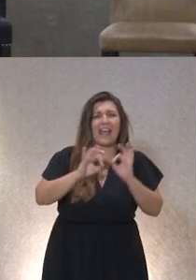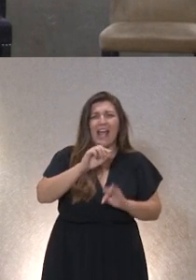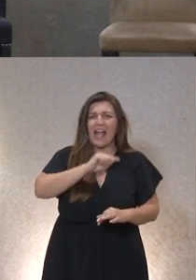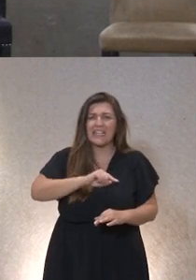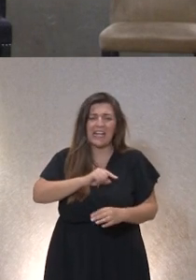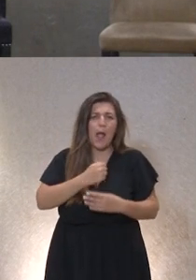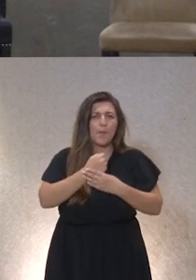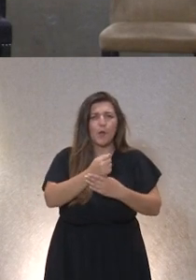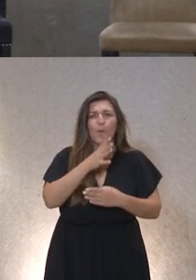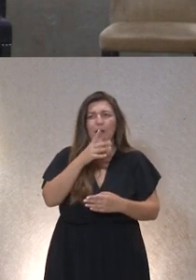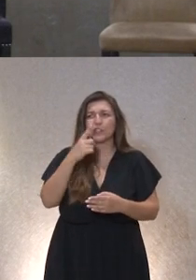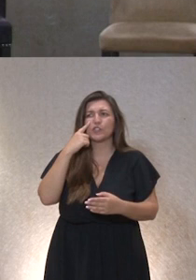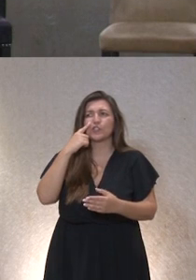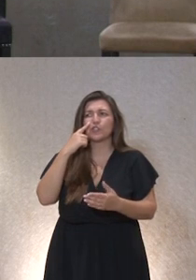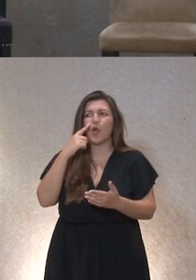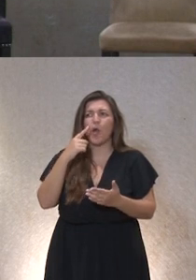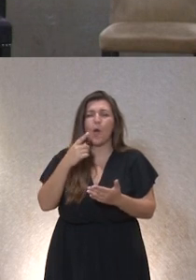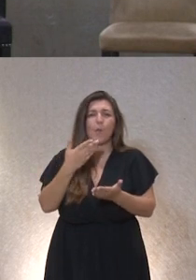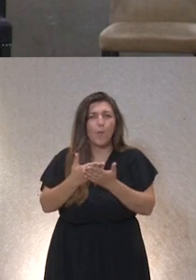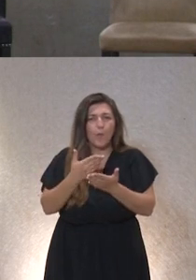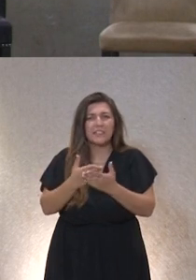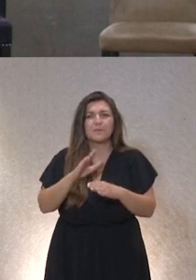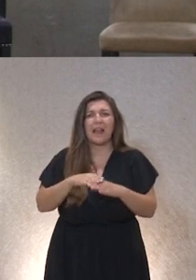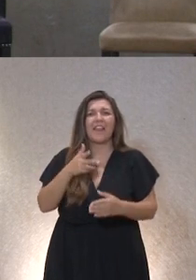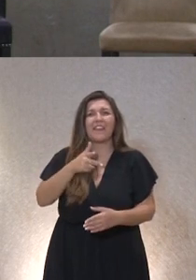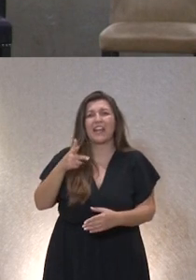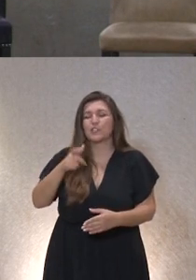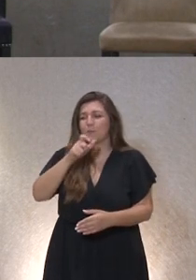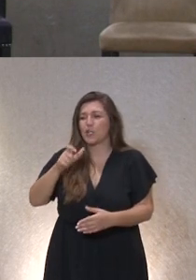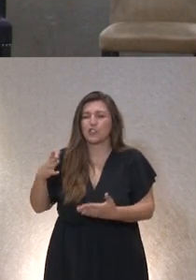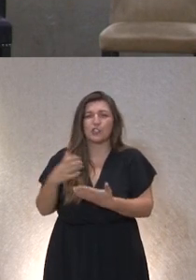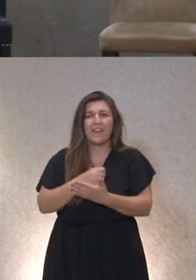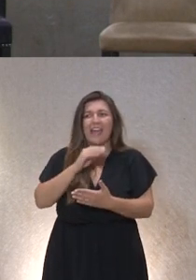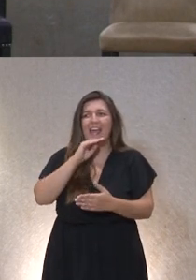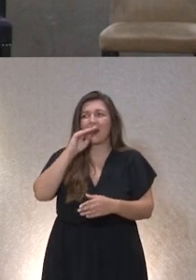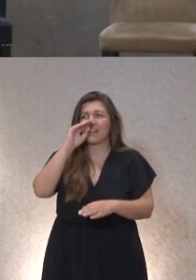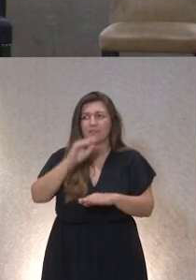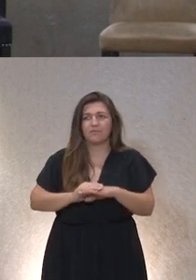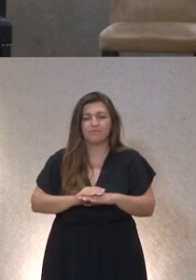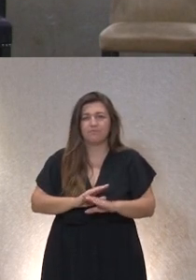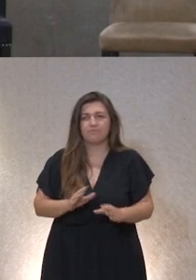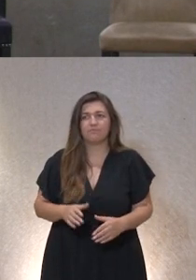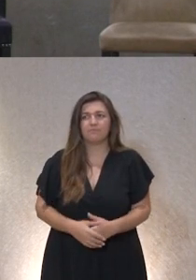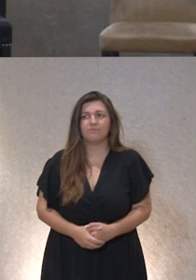haciendo propuestas para que los derechos de todas las personas se respeten como hemos escuchado